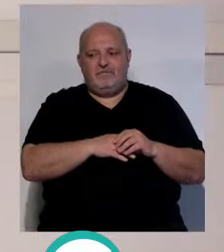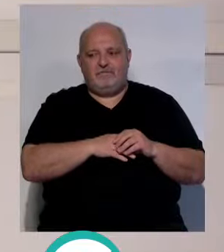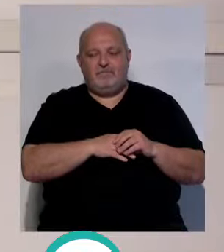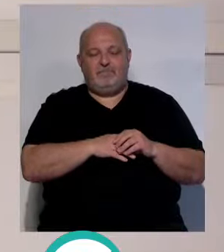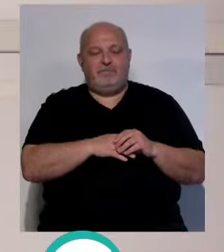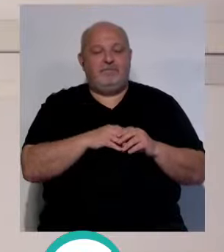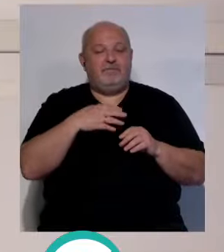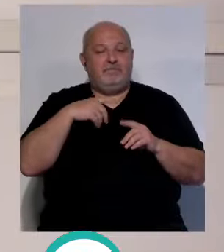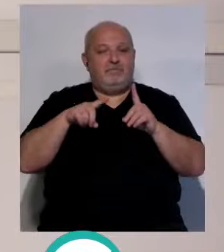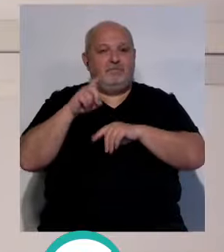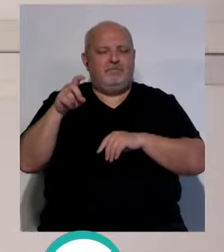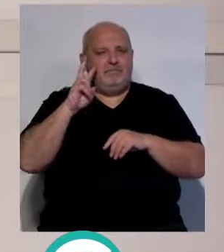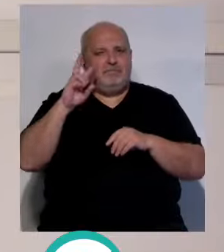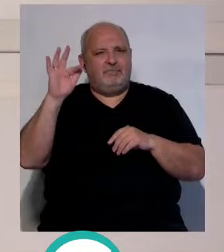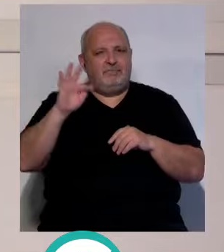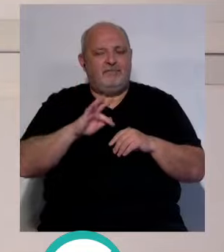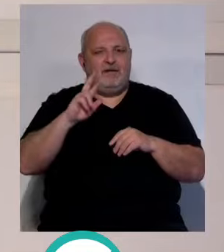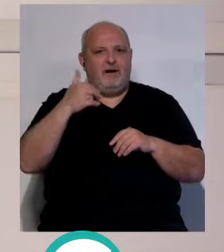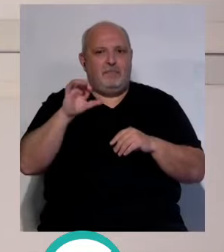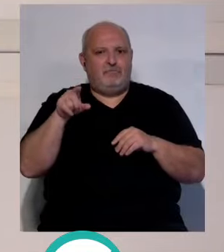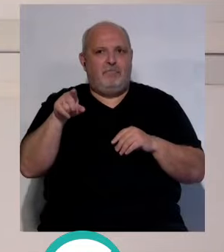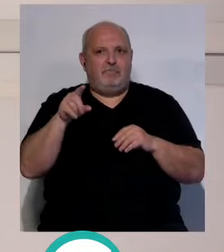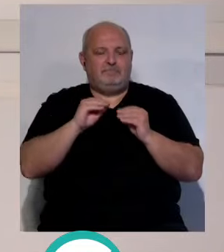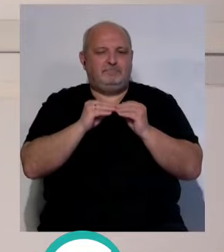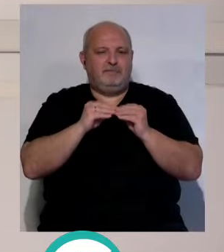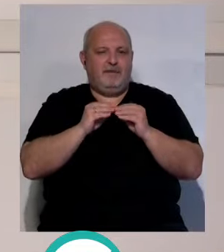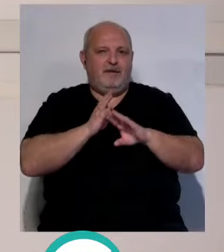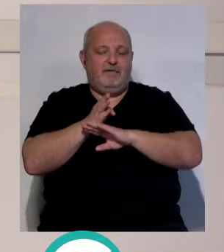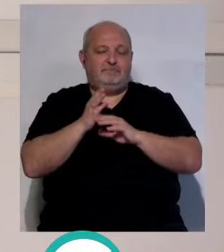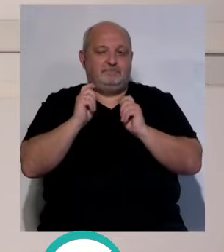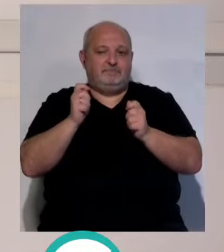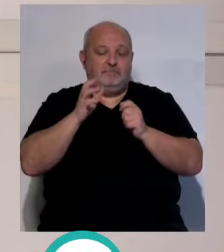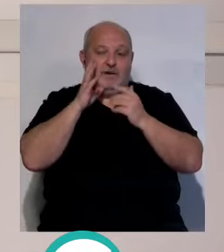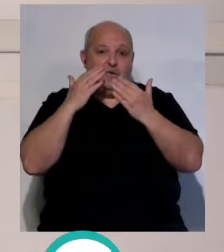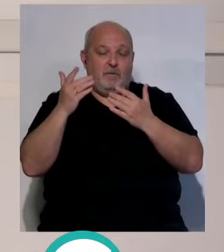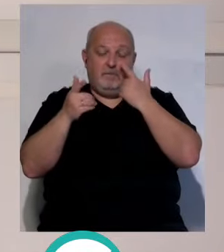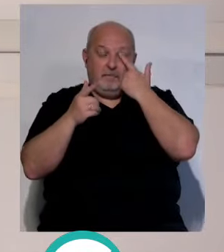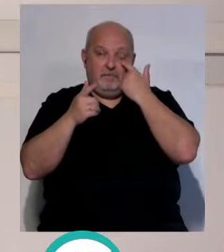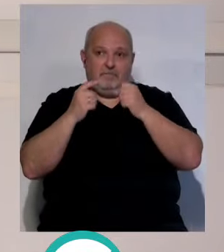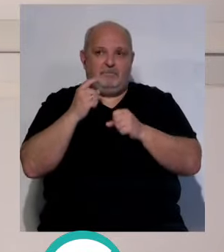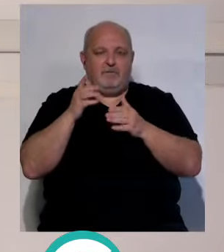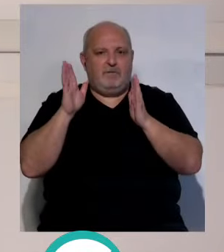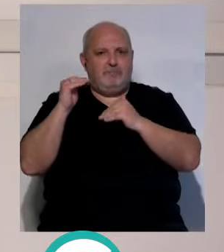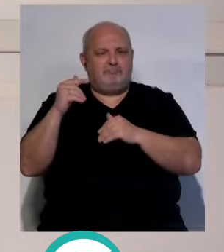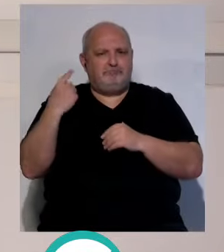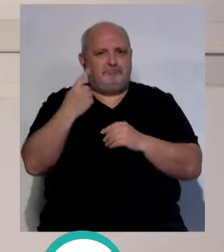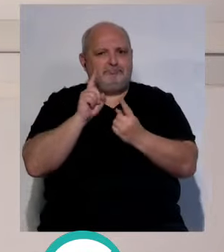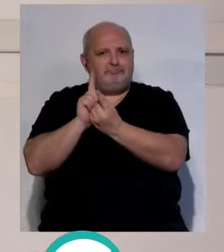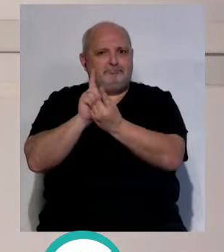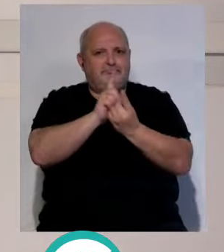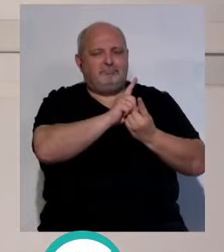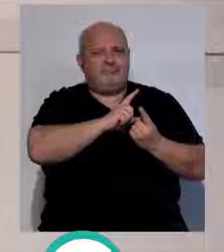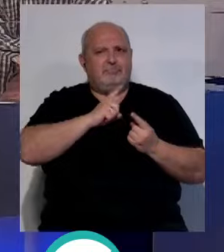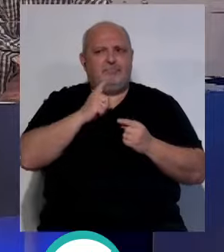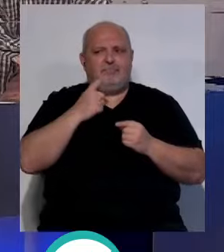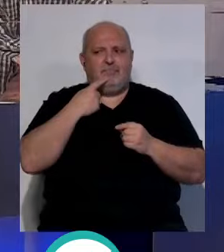David, por cierto, estamos viendo a Cris Ramos en esa aventura. Felicidades también y enhorabuena por ese trato con los chavales donde has